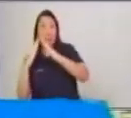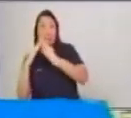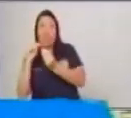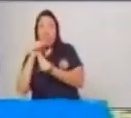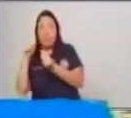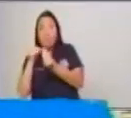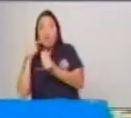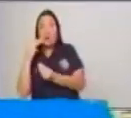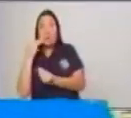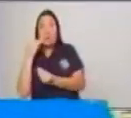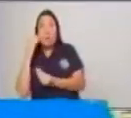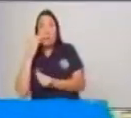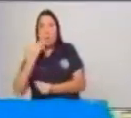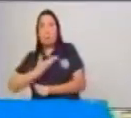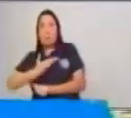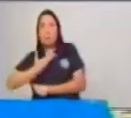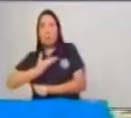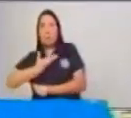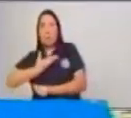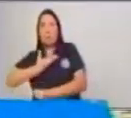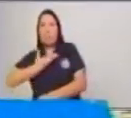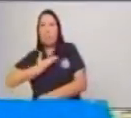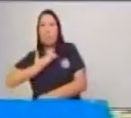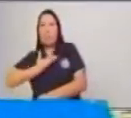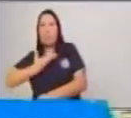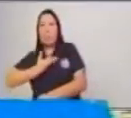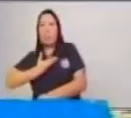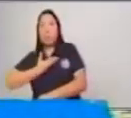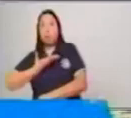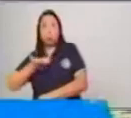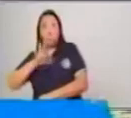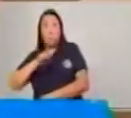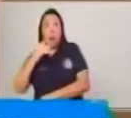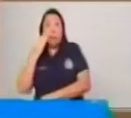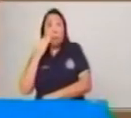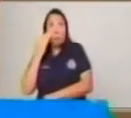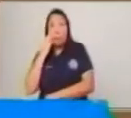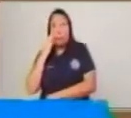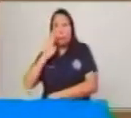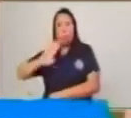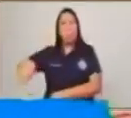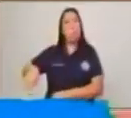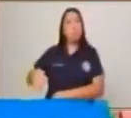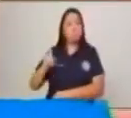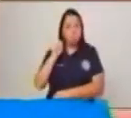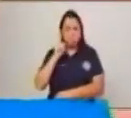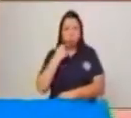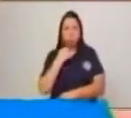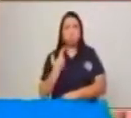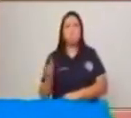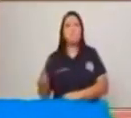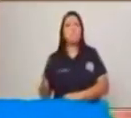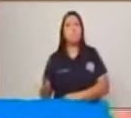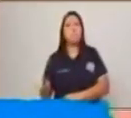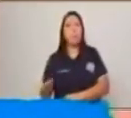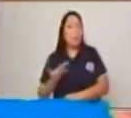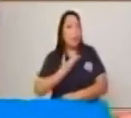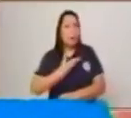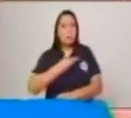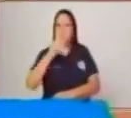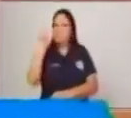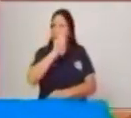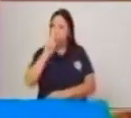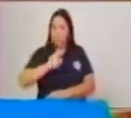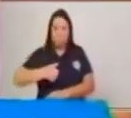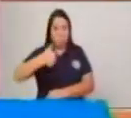qué pasaría en casa. Muy bien, exacto. Perfecto. Mentir no es bueno, porque el momento cuando